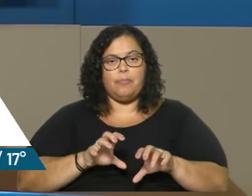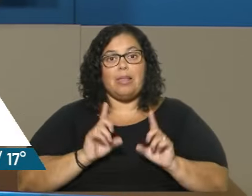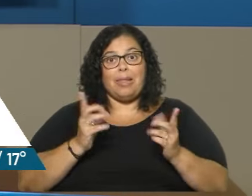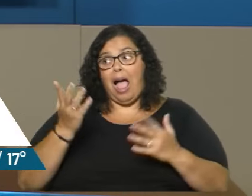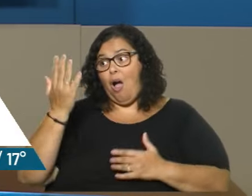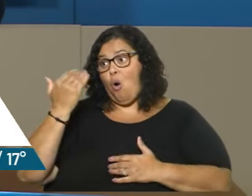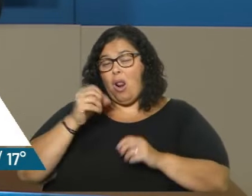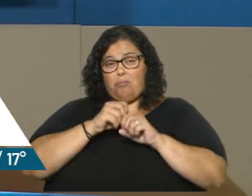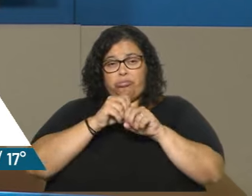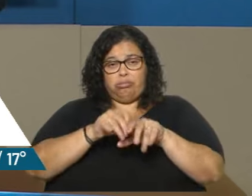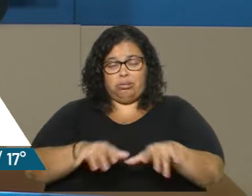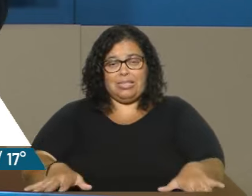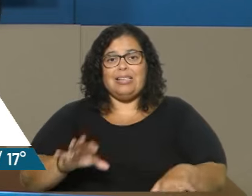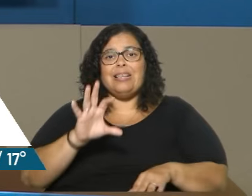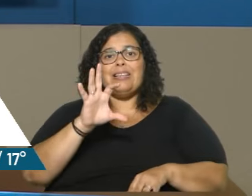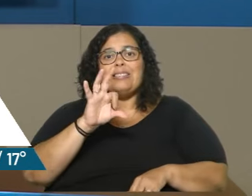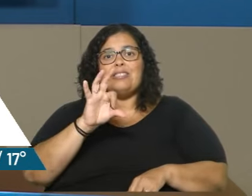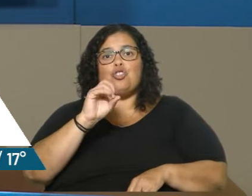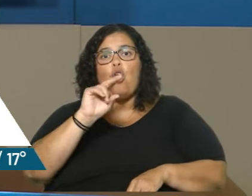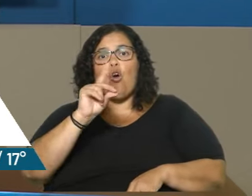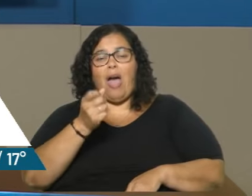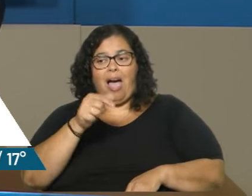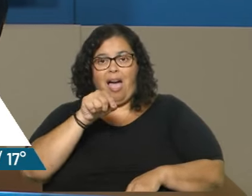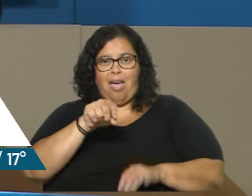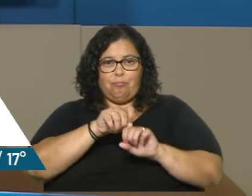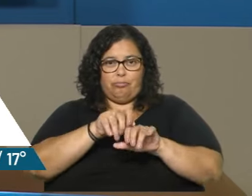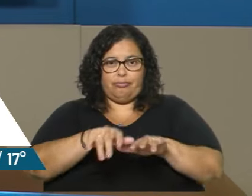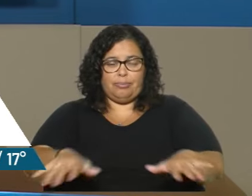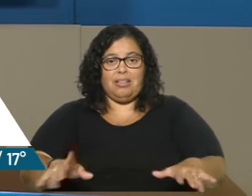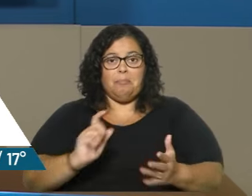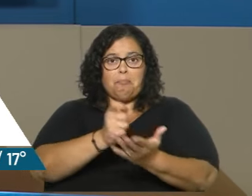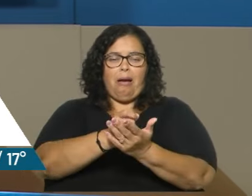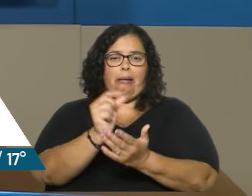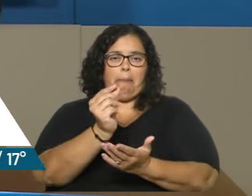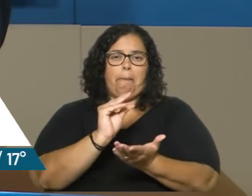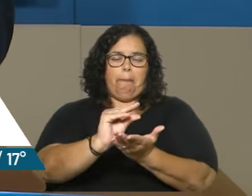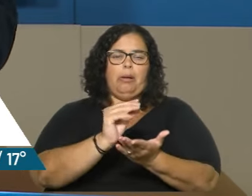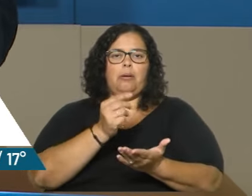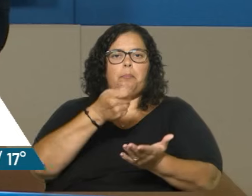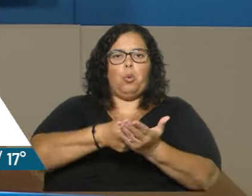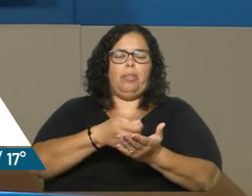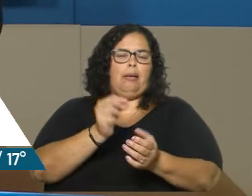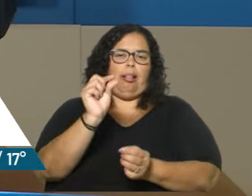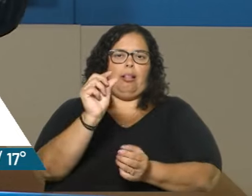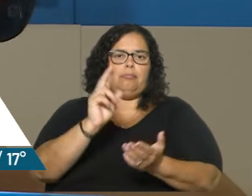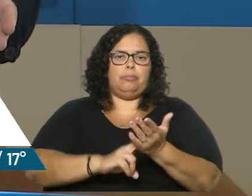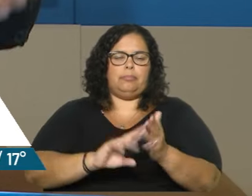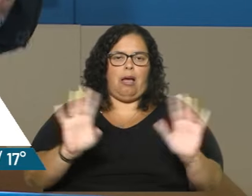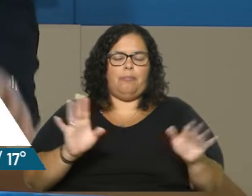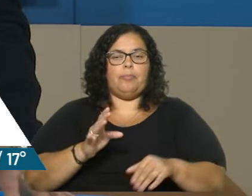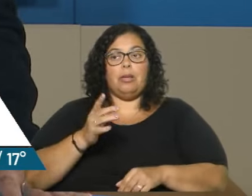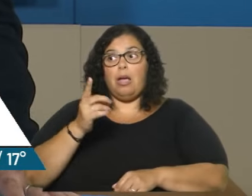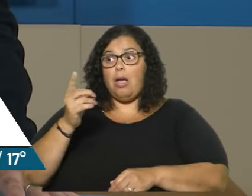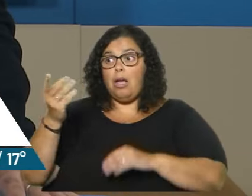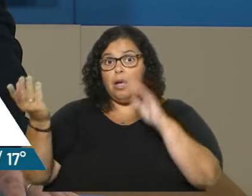de soda cáustica, es un desastre ecológico y pagaron una miseria por eso y resulta que corta los troncos y le